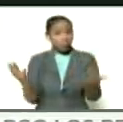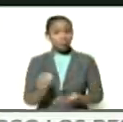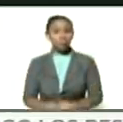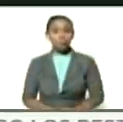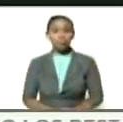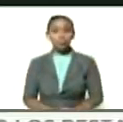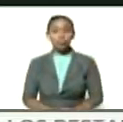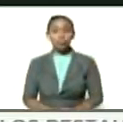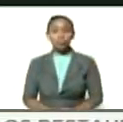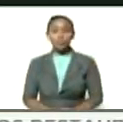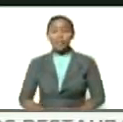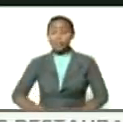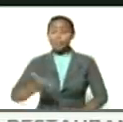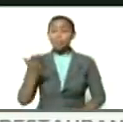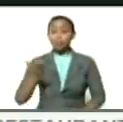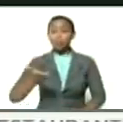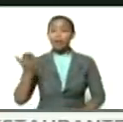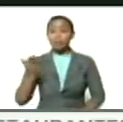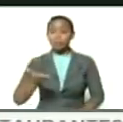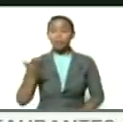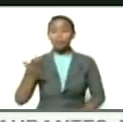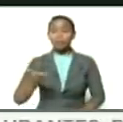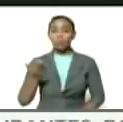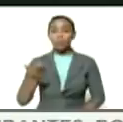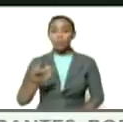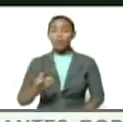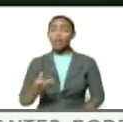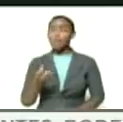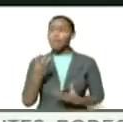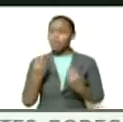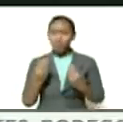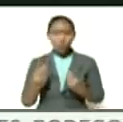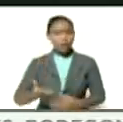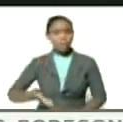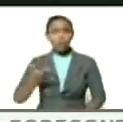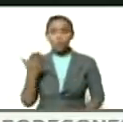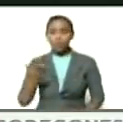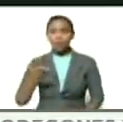muy importante muy importante